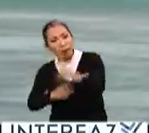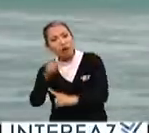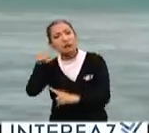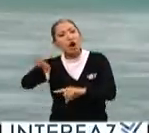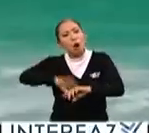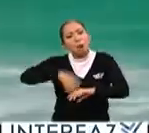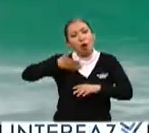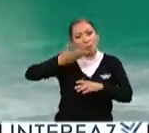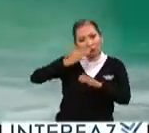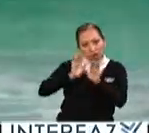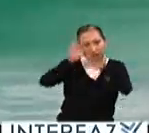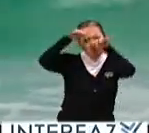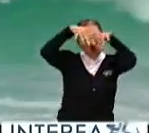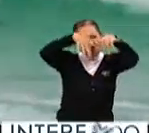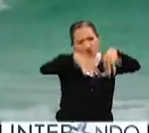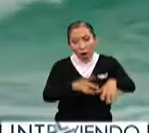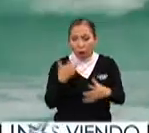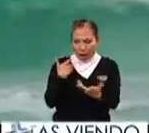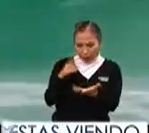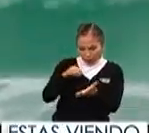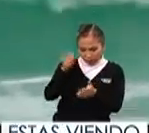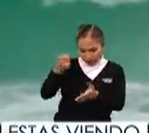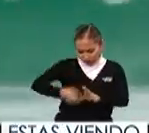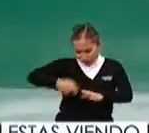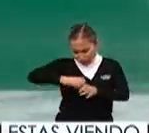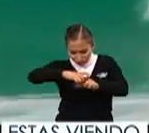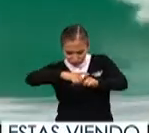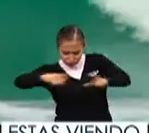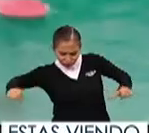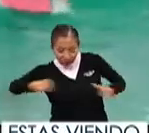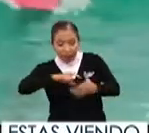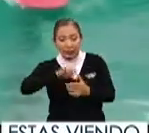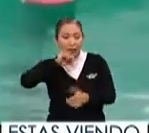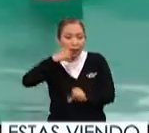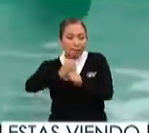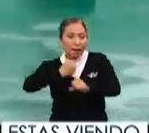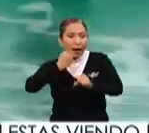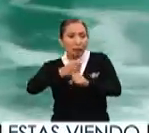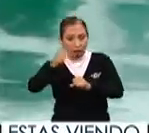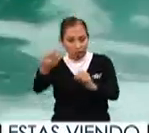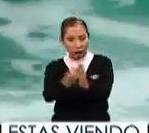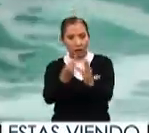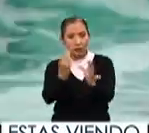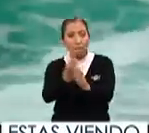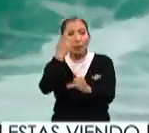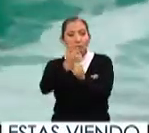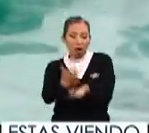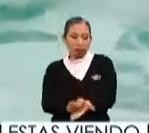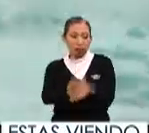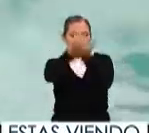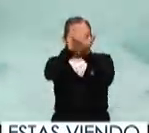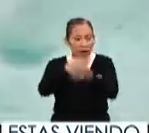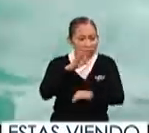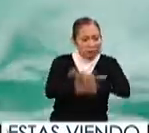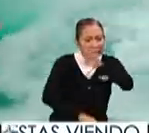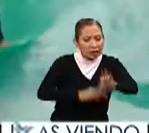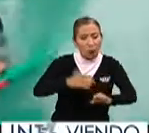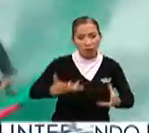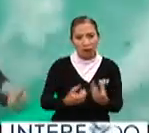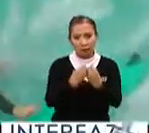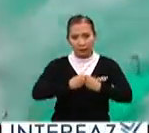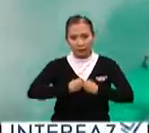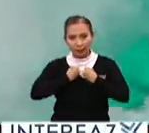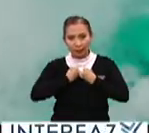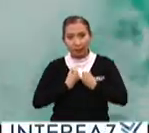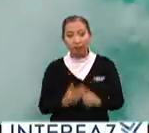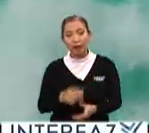cómo captar una buena ola o construir una tabla también realizan prácticas y se les dan clases de primeros auxilios para ejercer como salvavidas